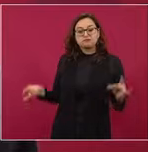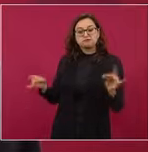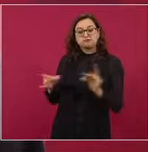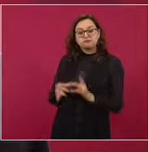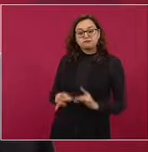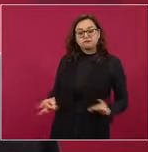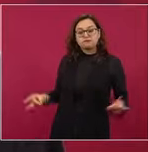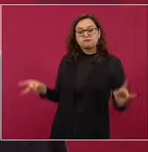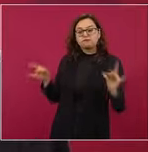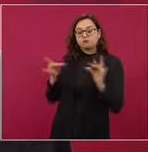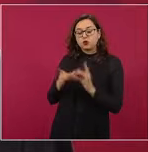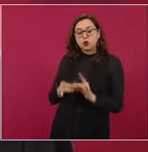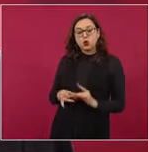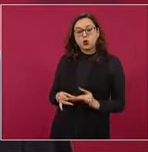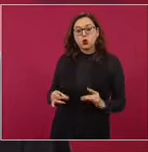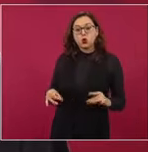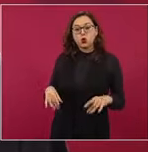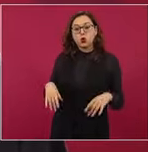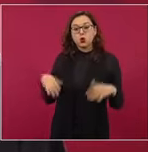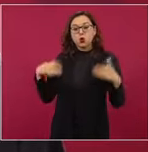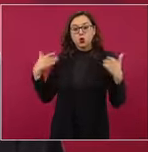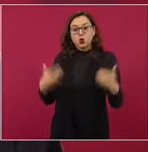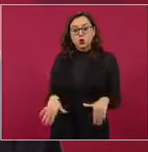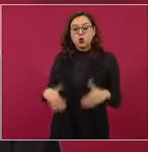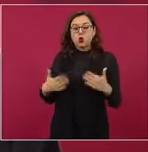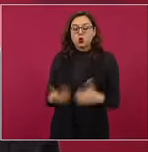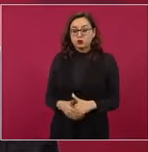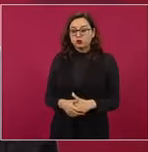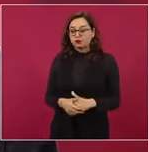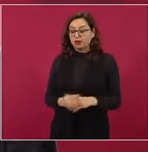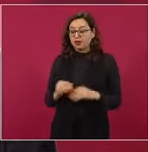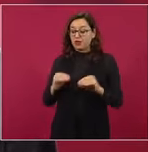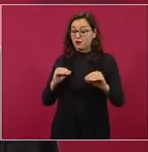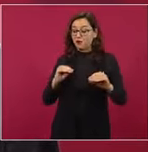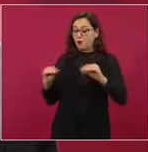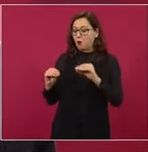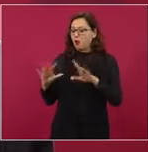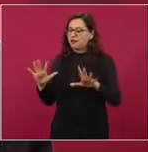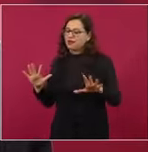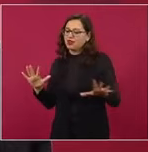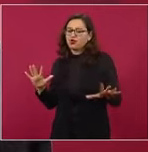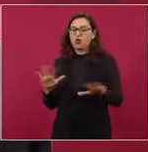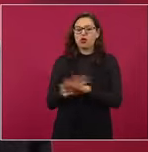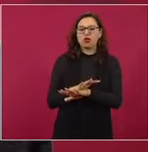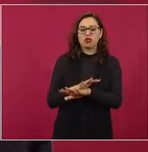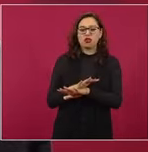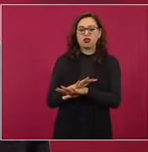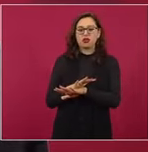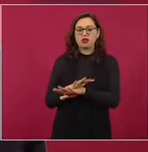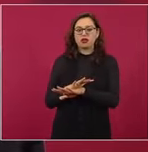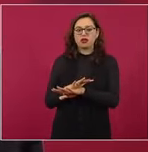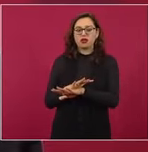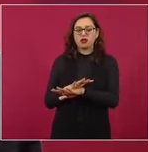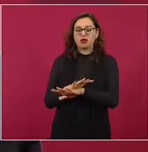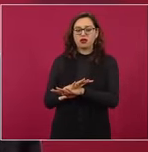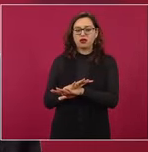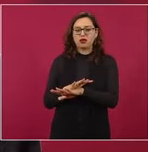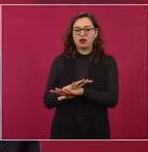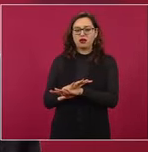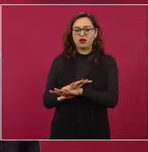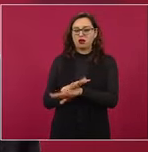del movimiento de renovación, de regeneración